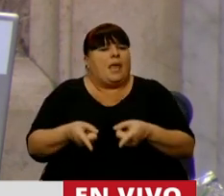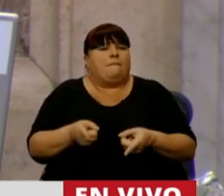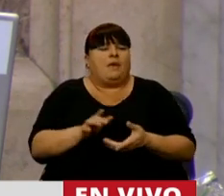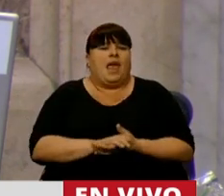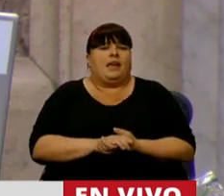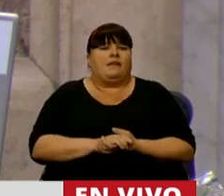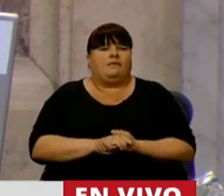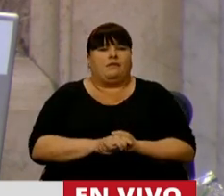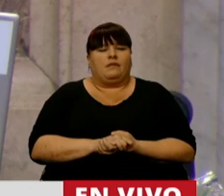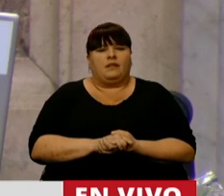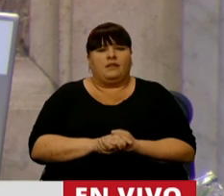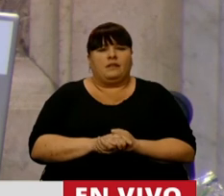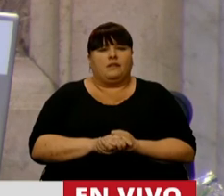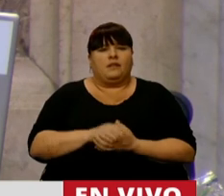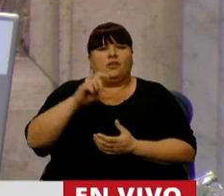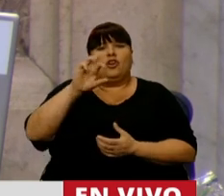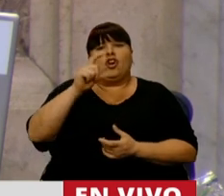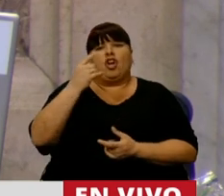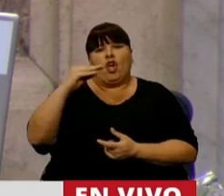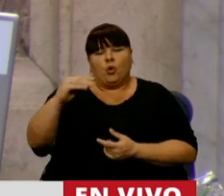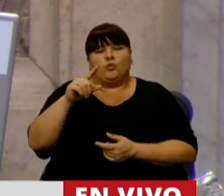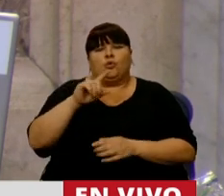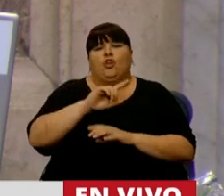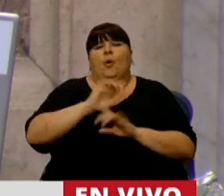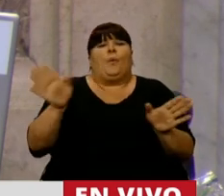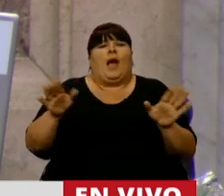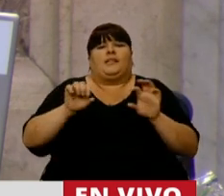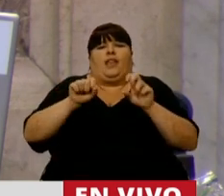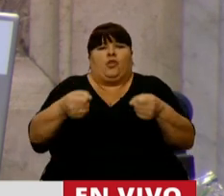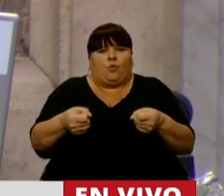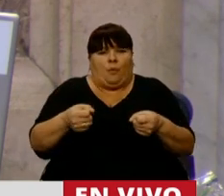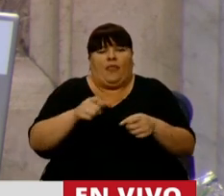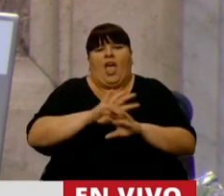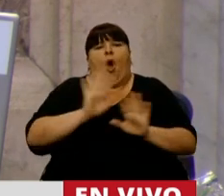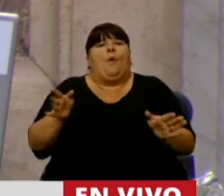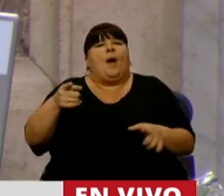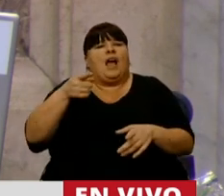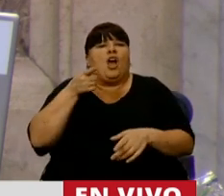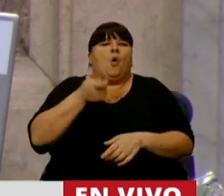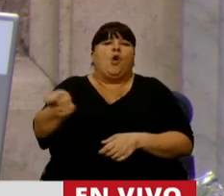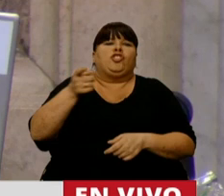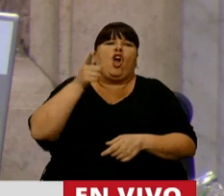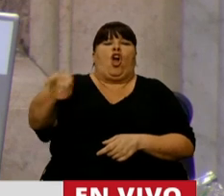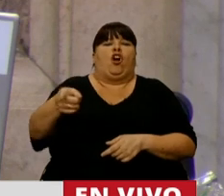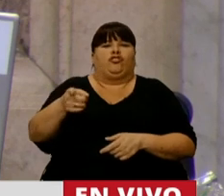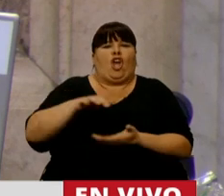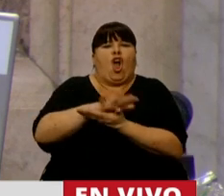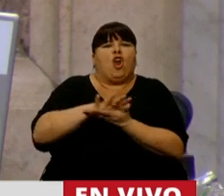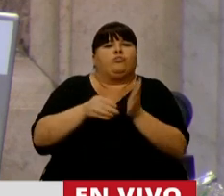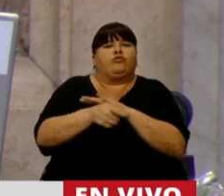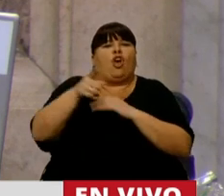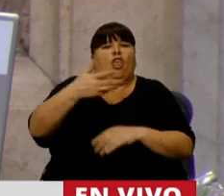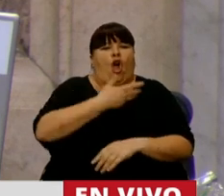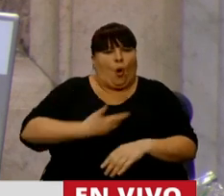a Crocs que no suspenda o no deje de ser creyente en las causas de corrupción del